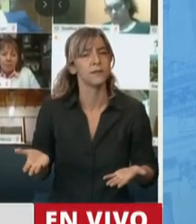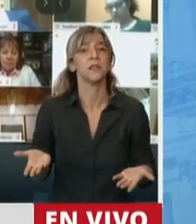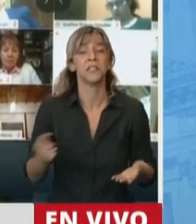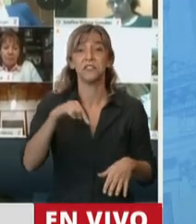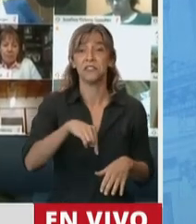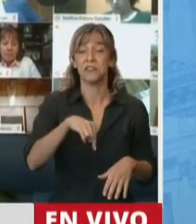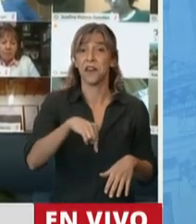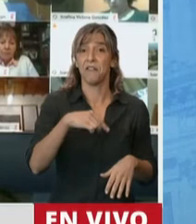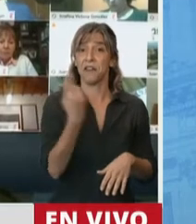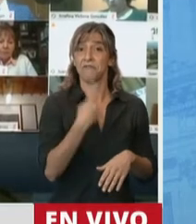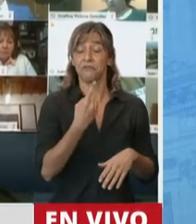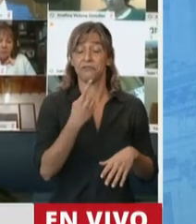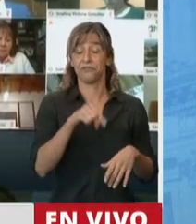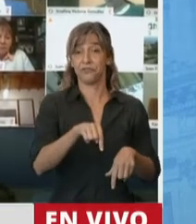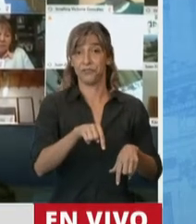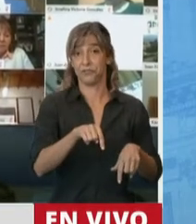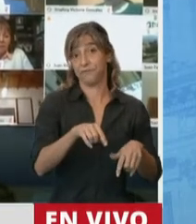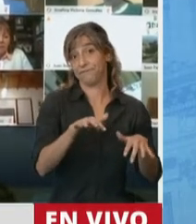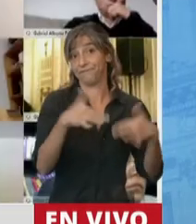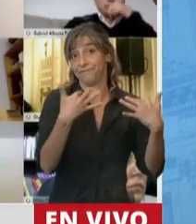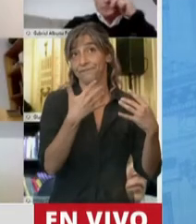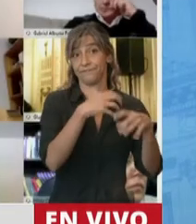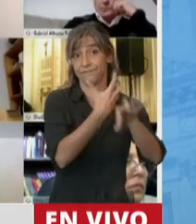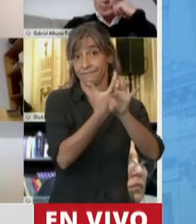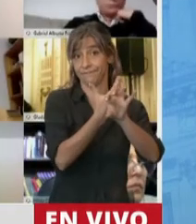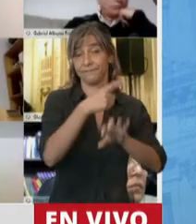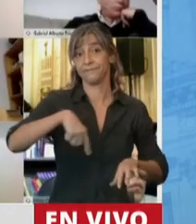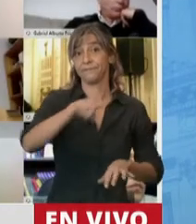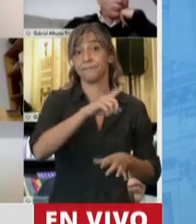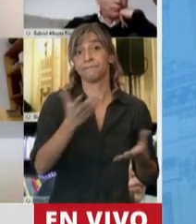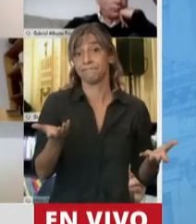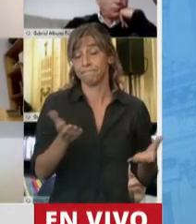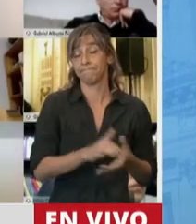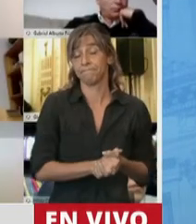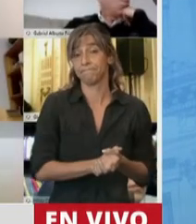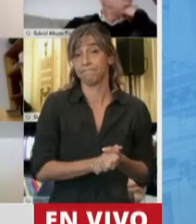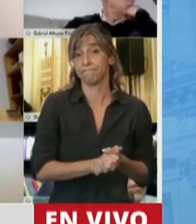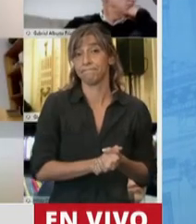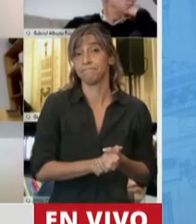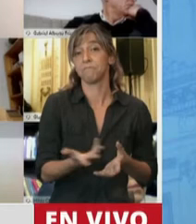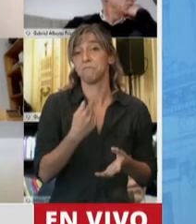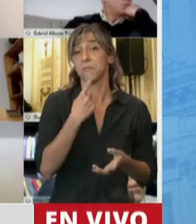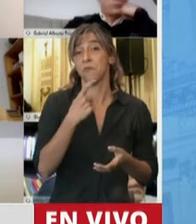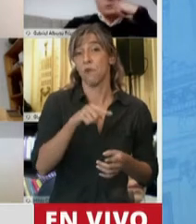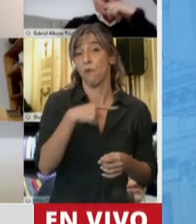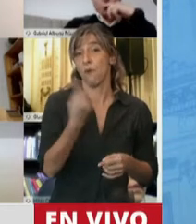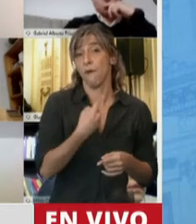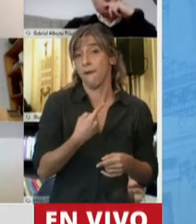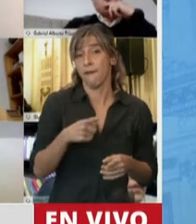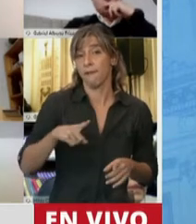recinto, presidente, es recurrente que se llenen la boca